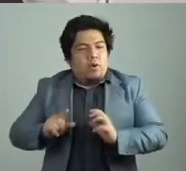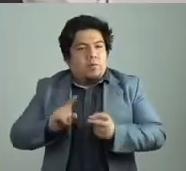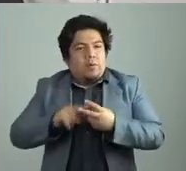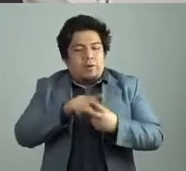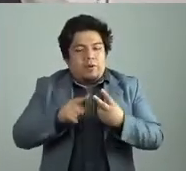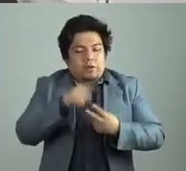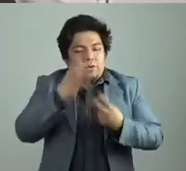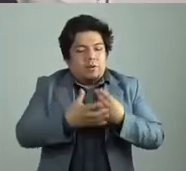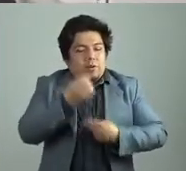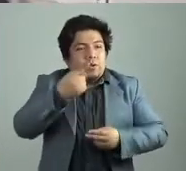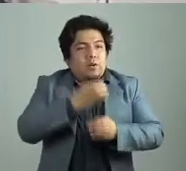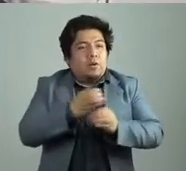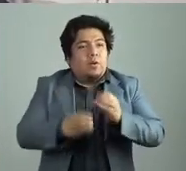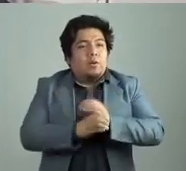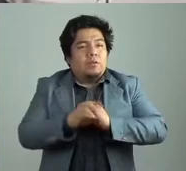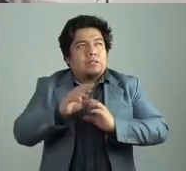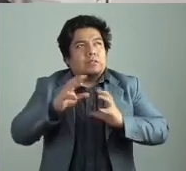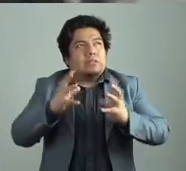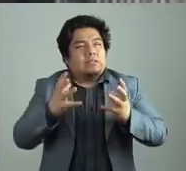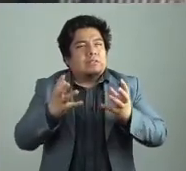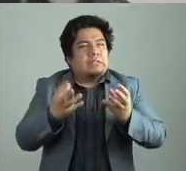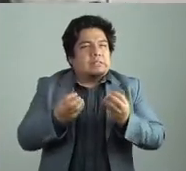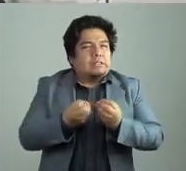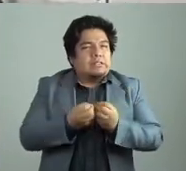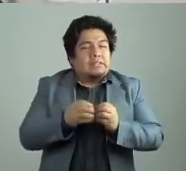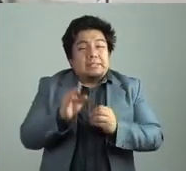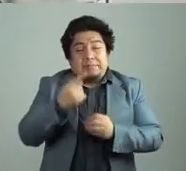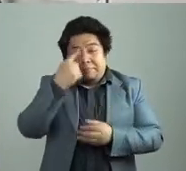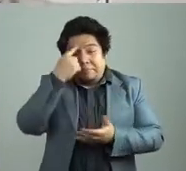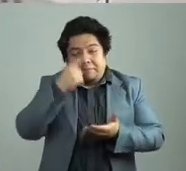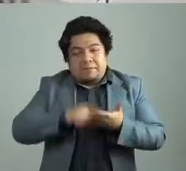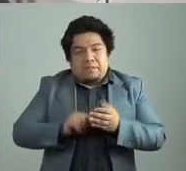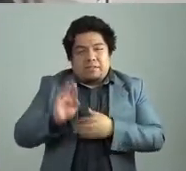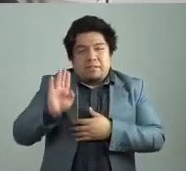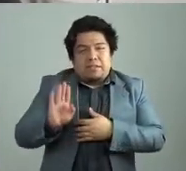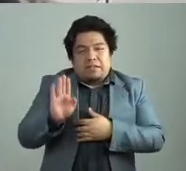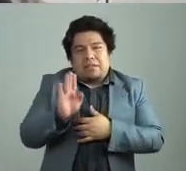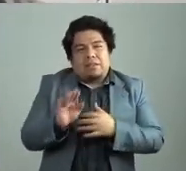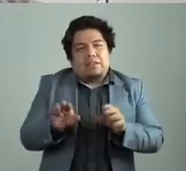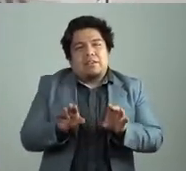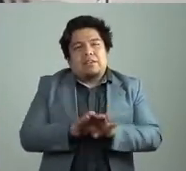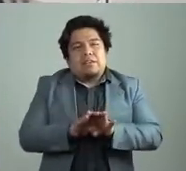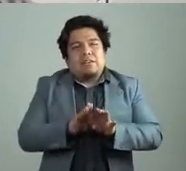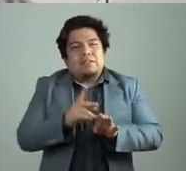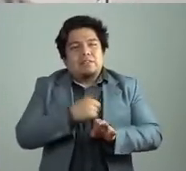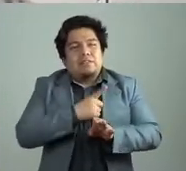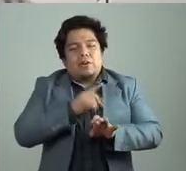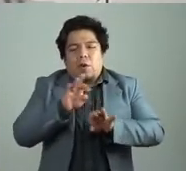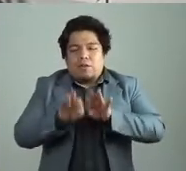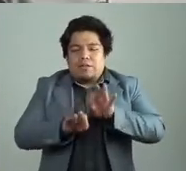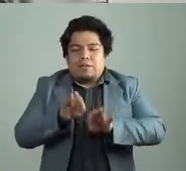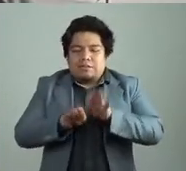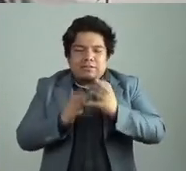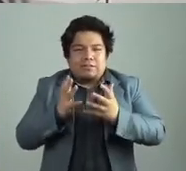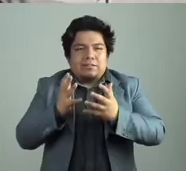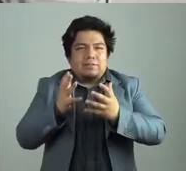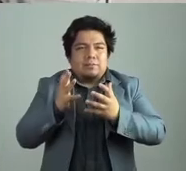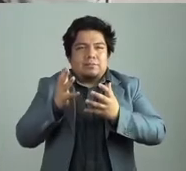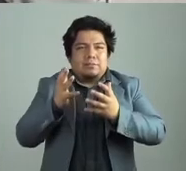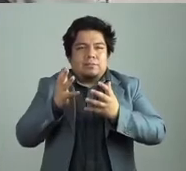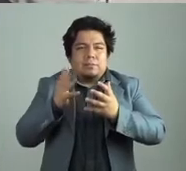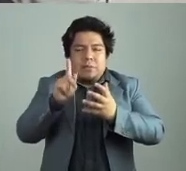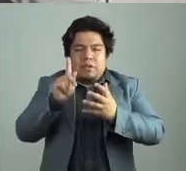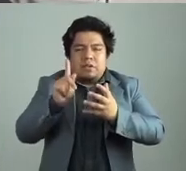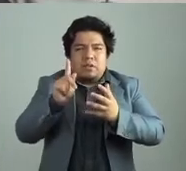creo que esos dos elementos, pues yo me parece que son los que hacen que ese deseo no se haya extinguido.